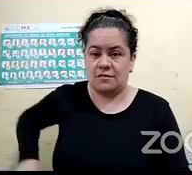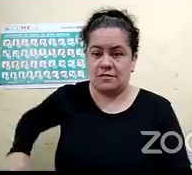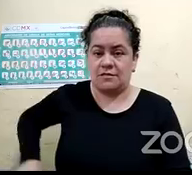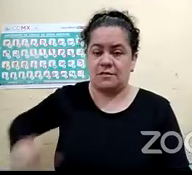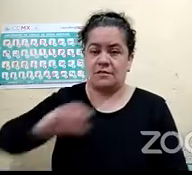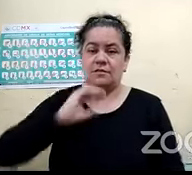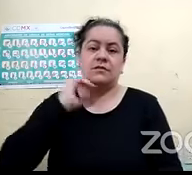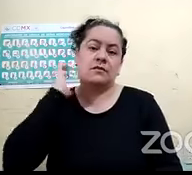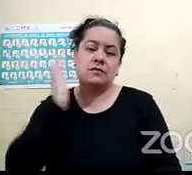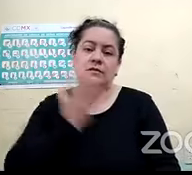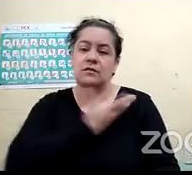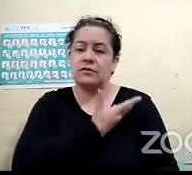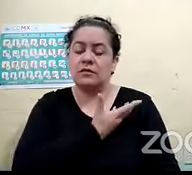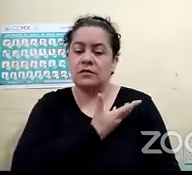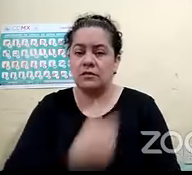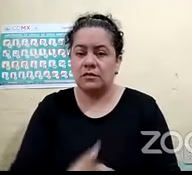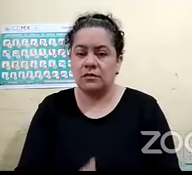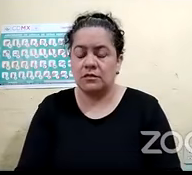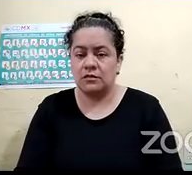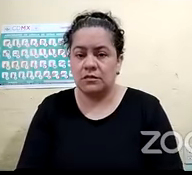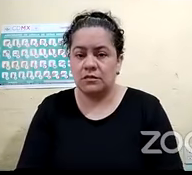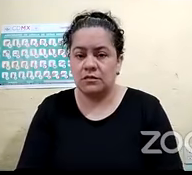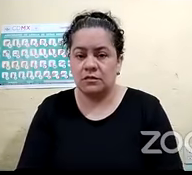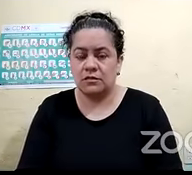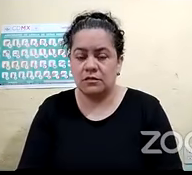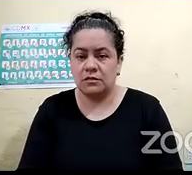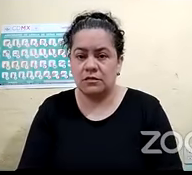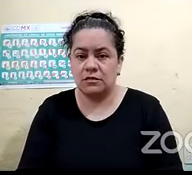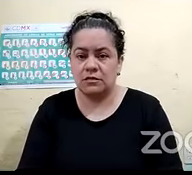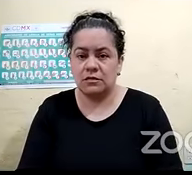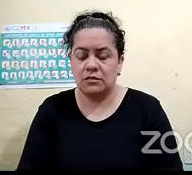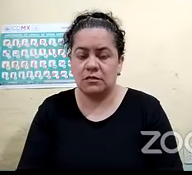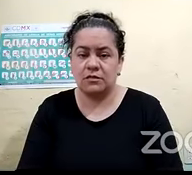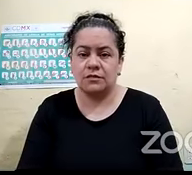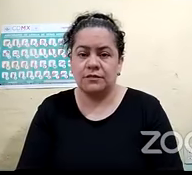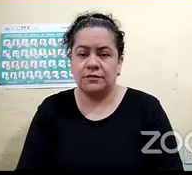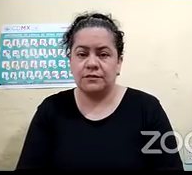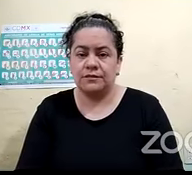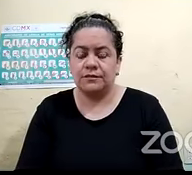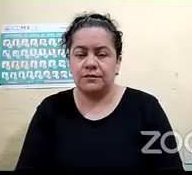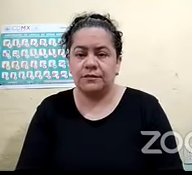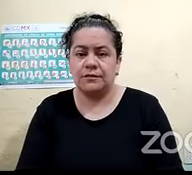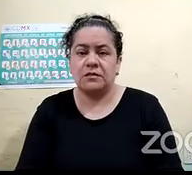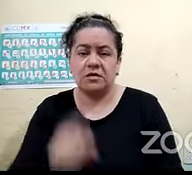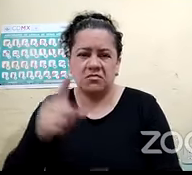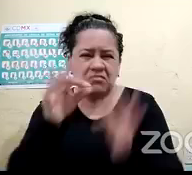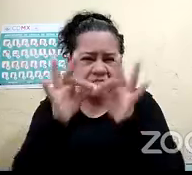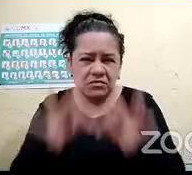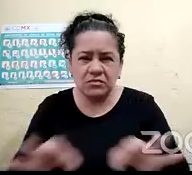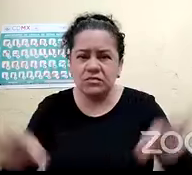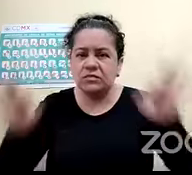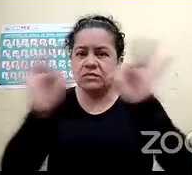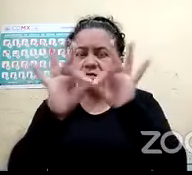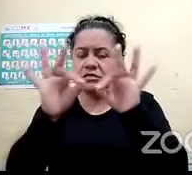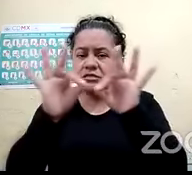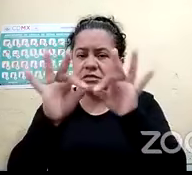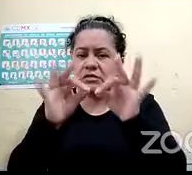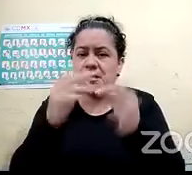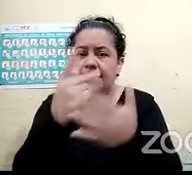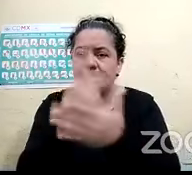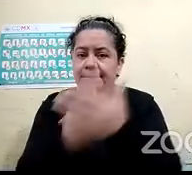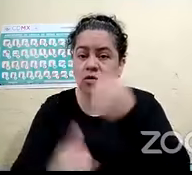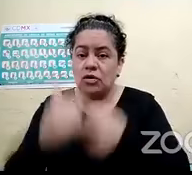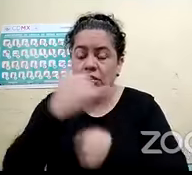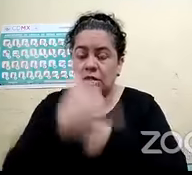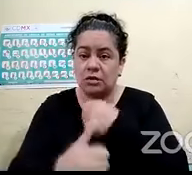galardonada, es la jefa de gobierno por ese proyecto tan loable que tiene para tomar en cuenta a los grupos vulnerables,